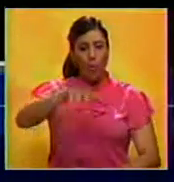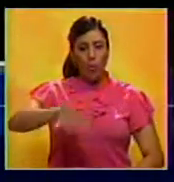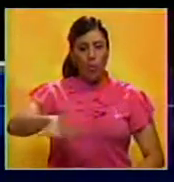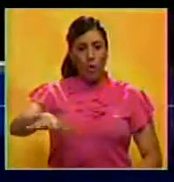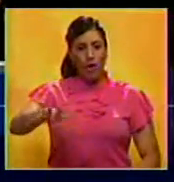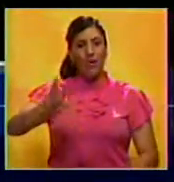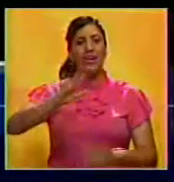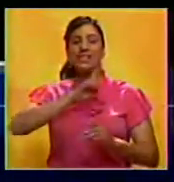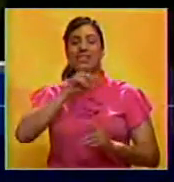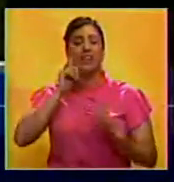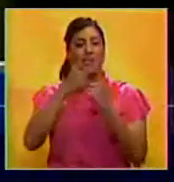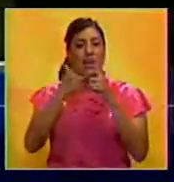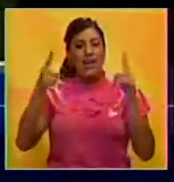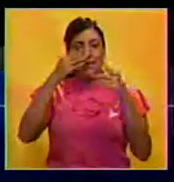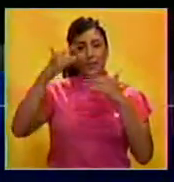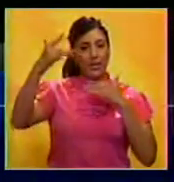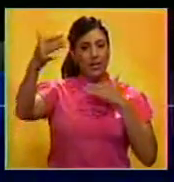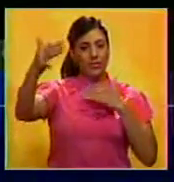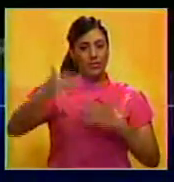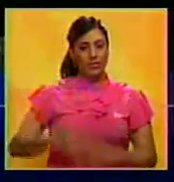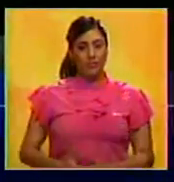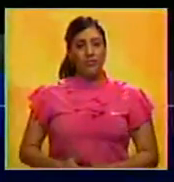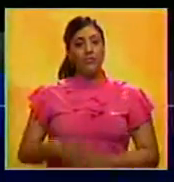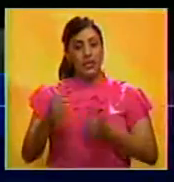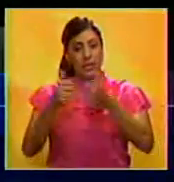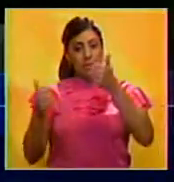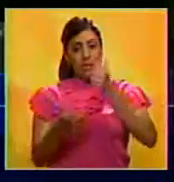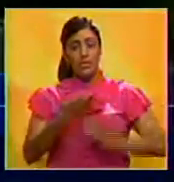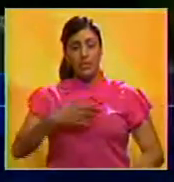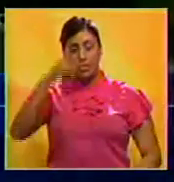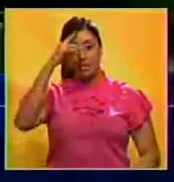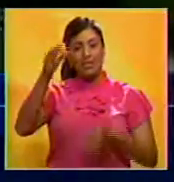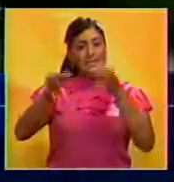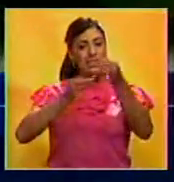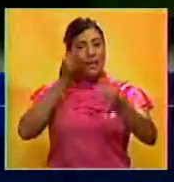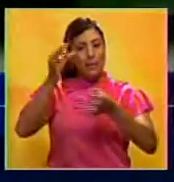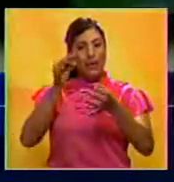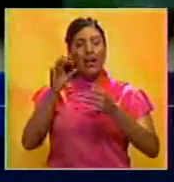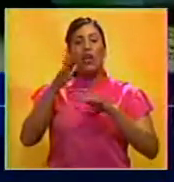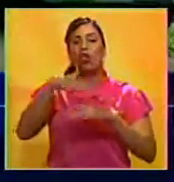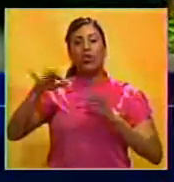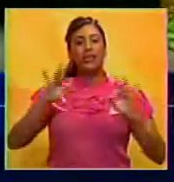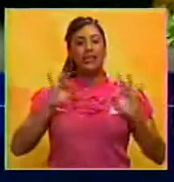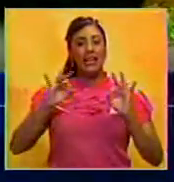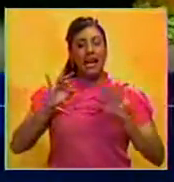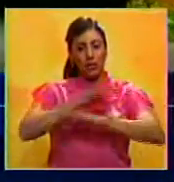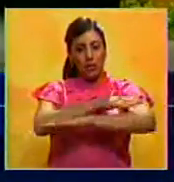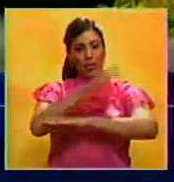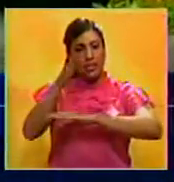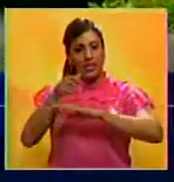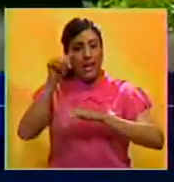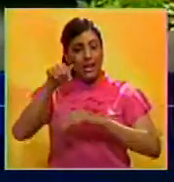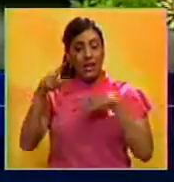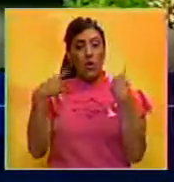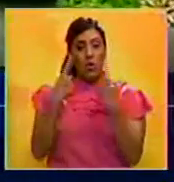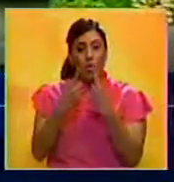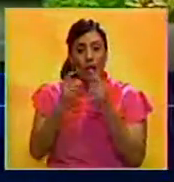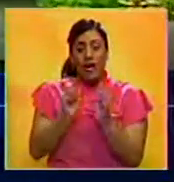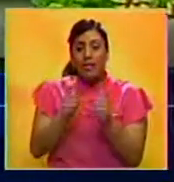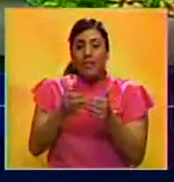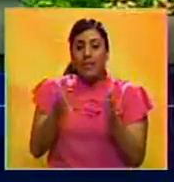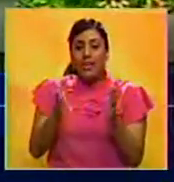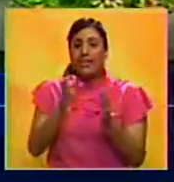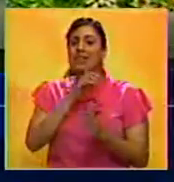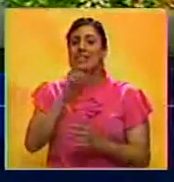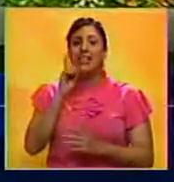a ser libre para siempre. El vicepresidente realizó estas declaraciones desde el Teatro Teresa Carreño durante la ceremonia de lanzamiento